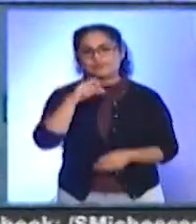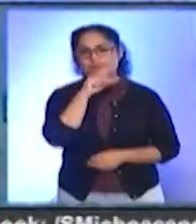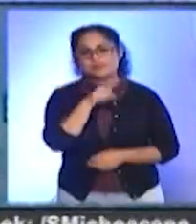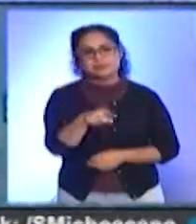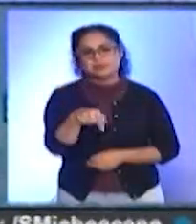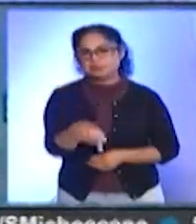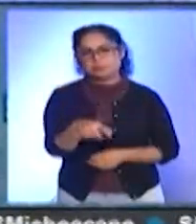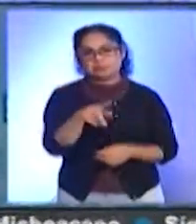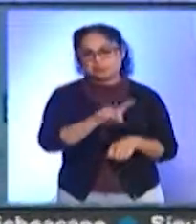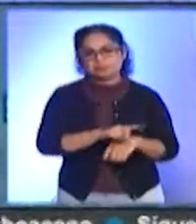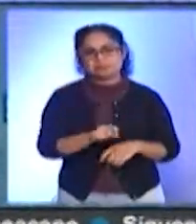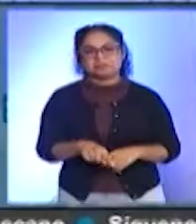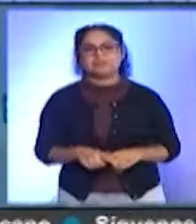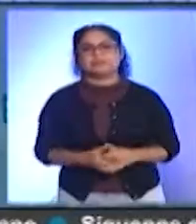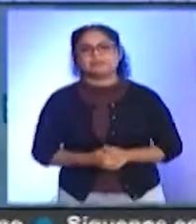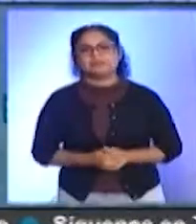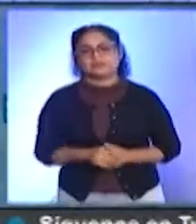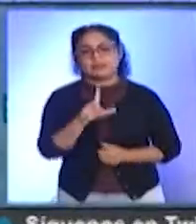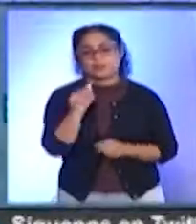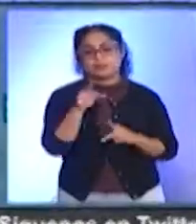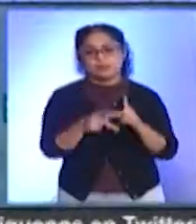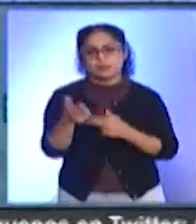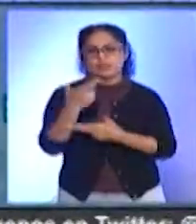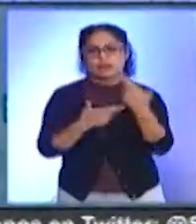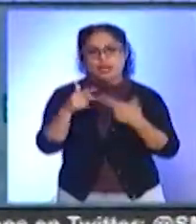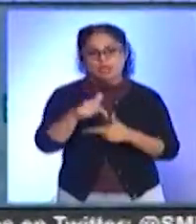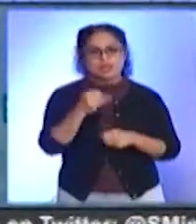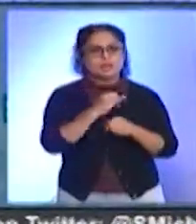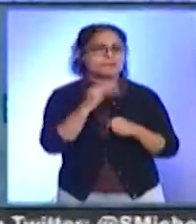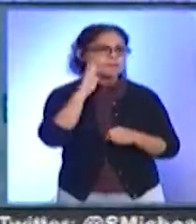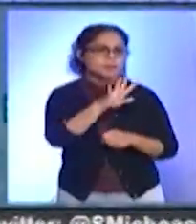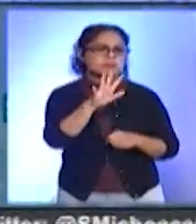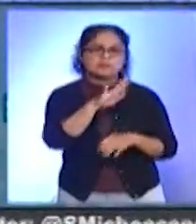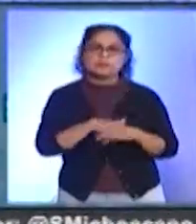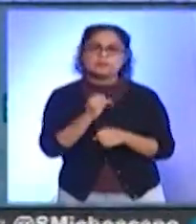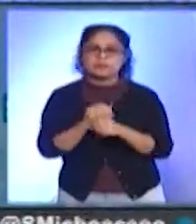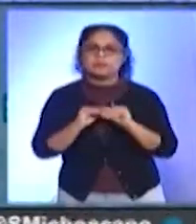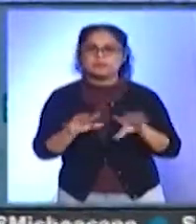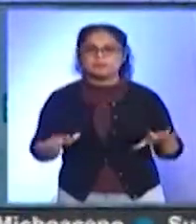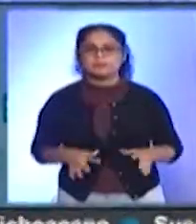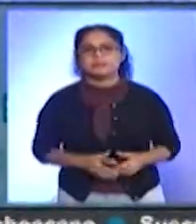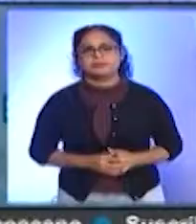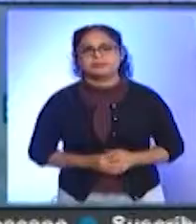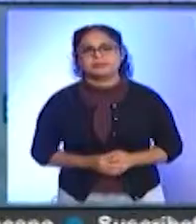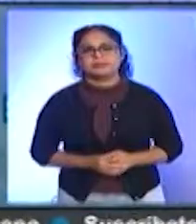través de este espacio. Después de la pausa, continuamos con más información para todo el estado de Michoacán.